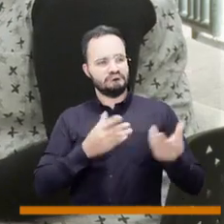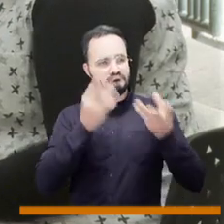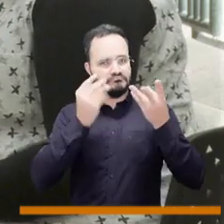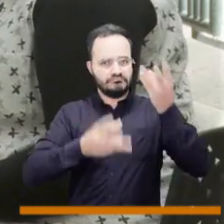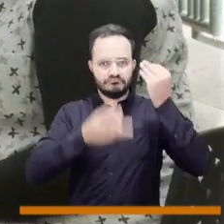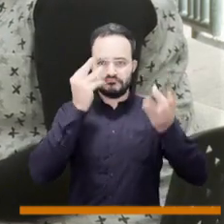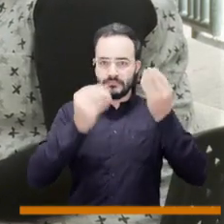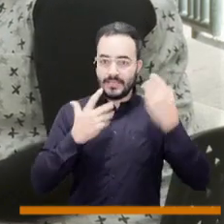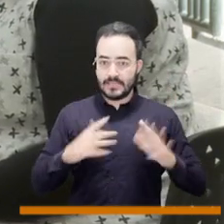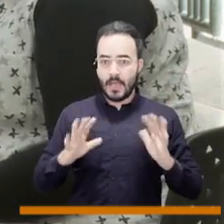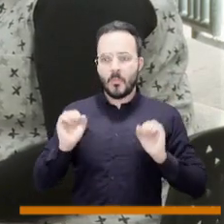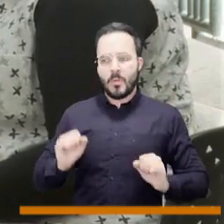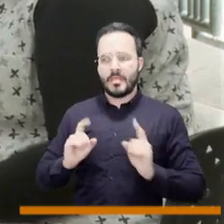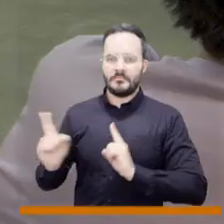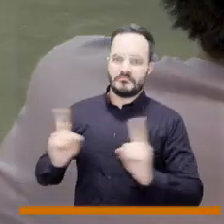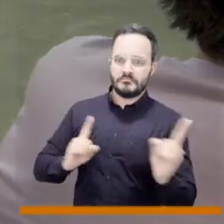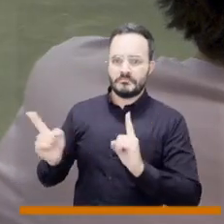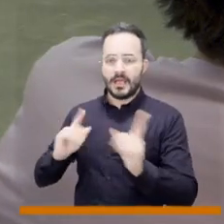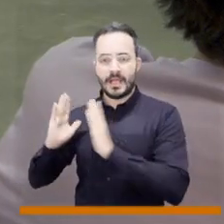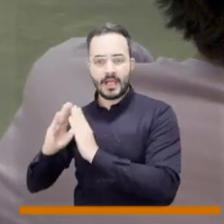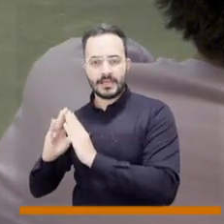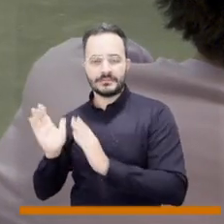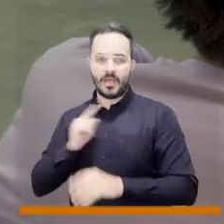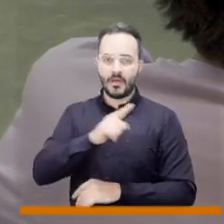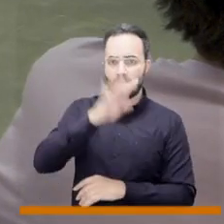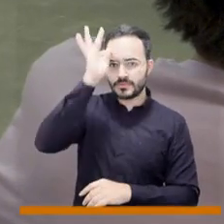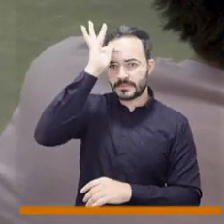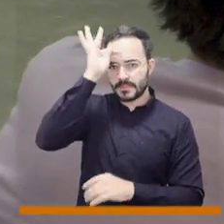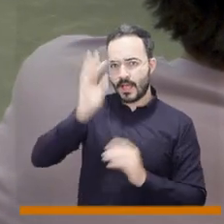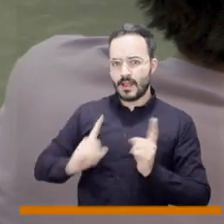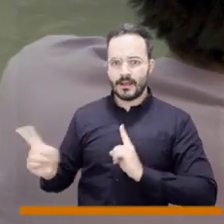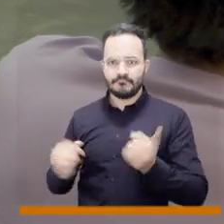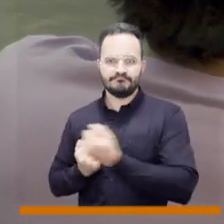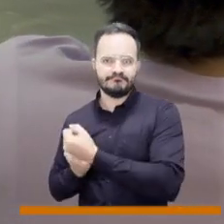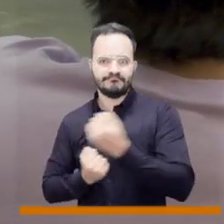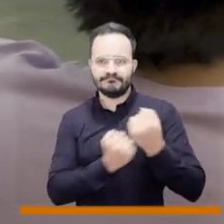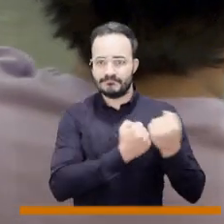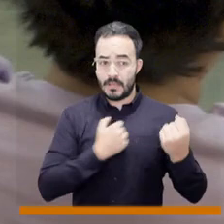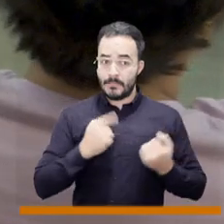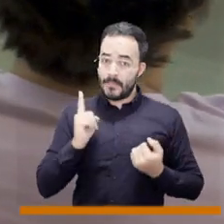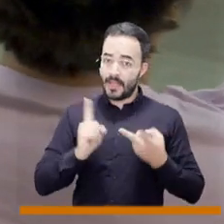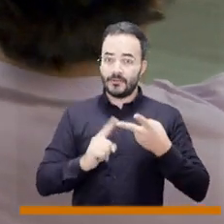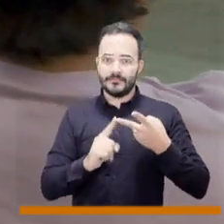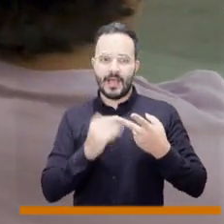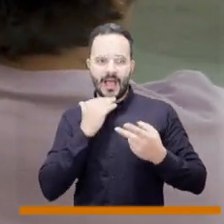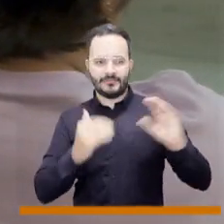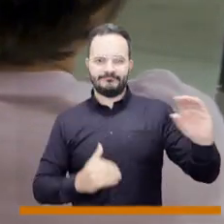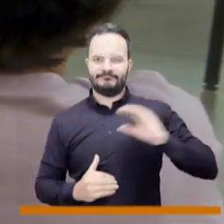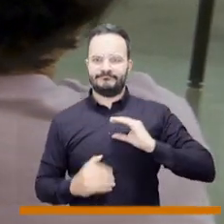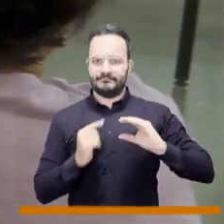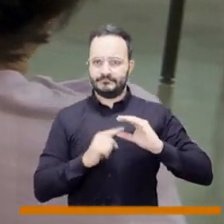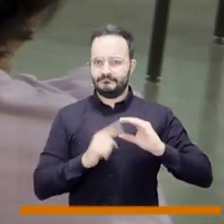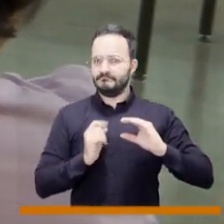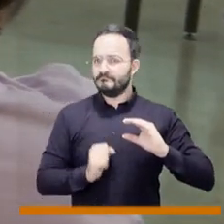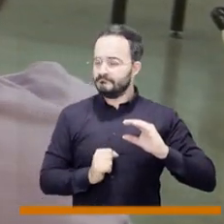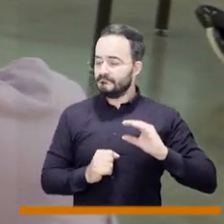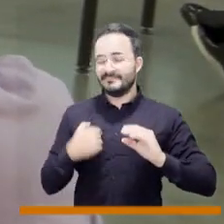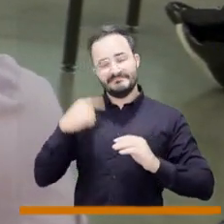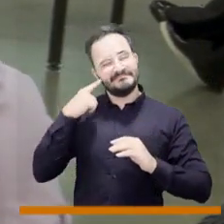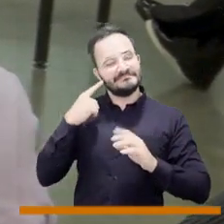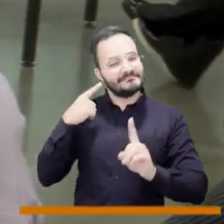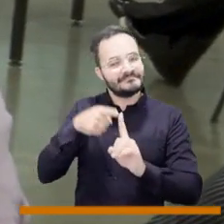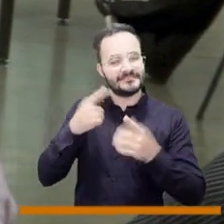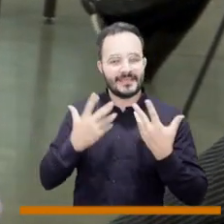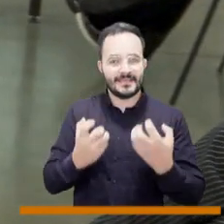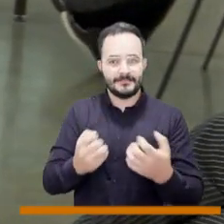cuidar a las personas en los hospitales, en su casa y que tengan una remuneración Eso es lo que queremos